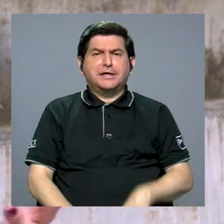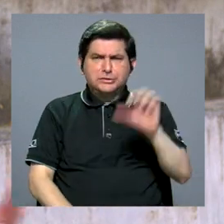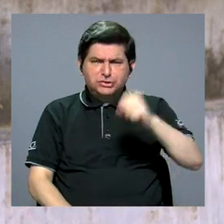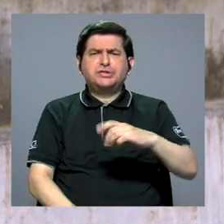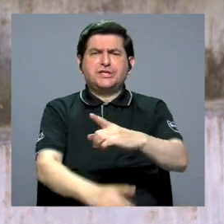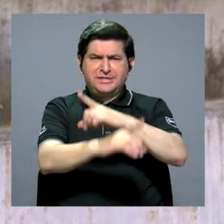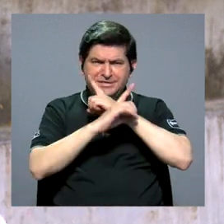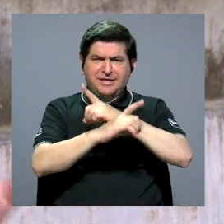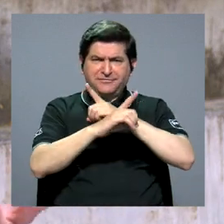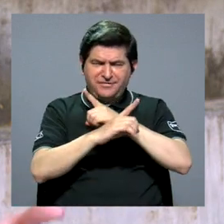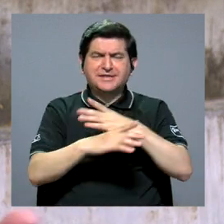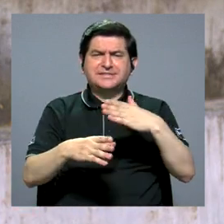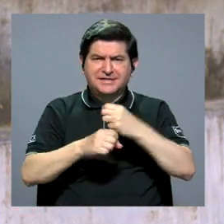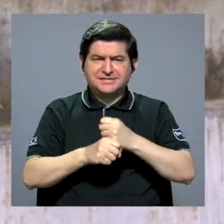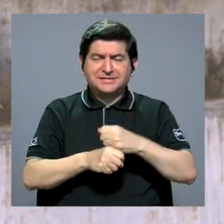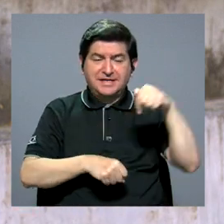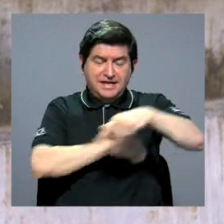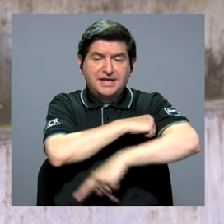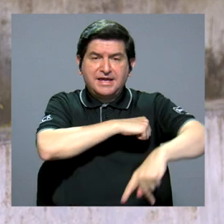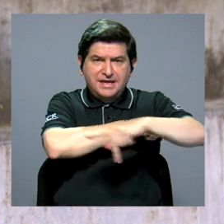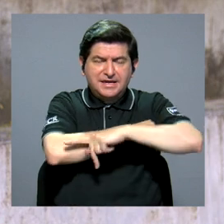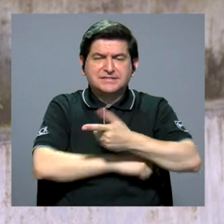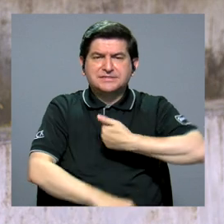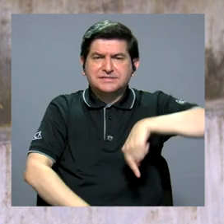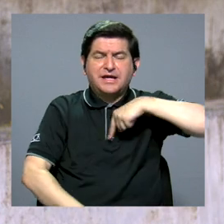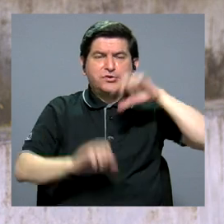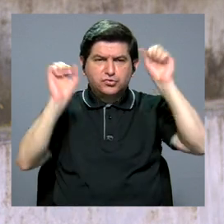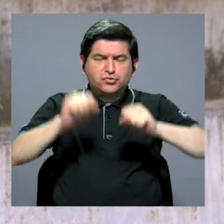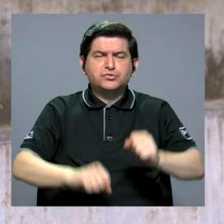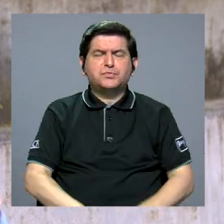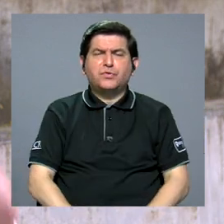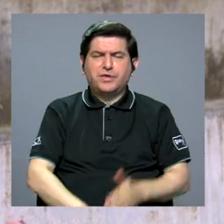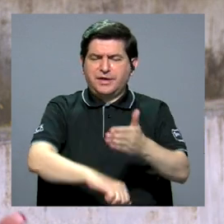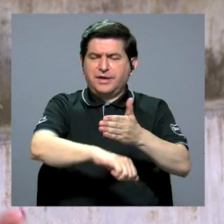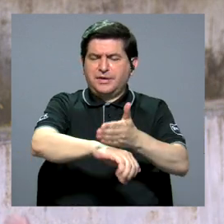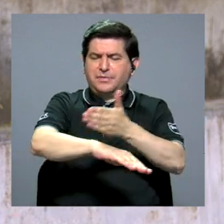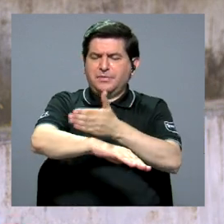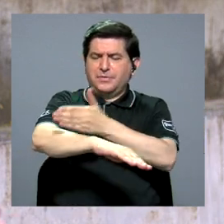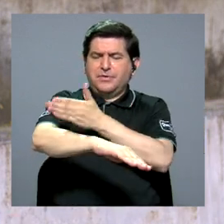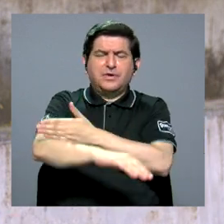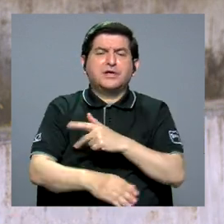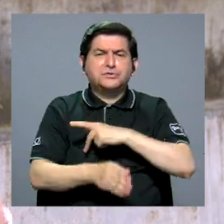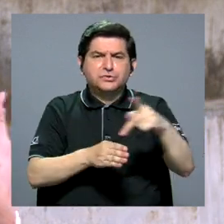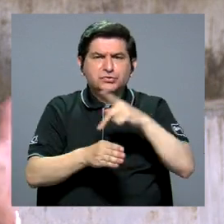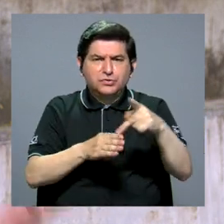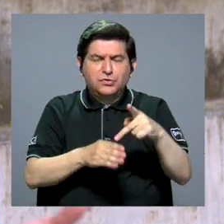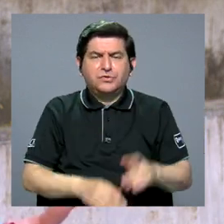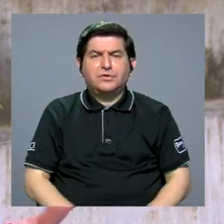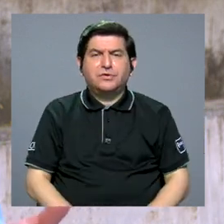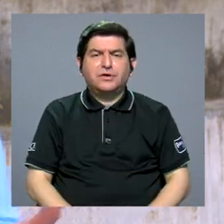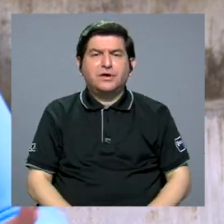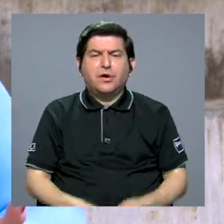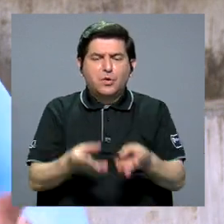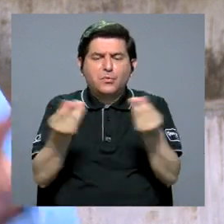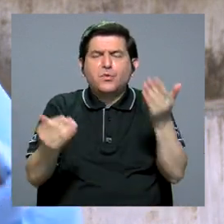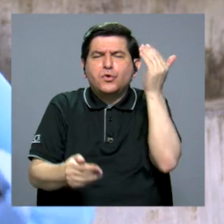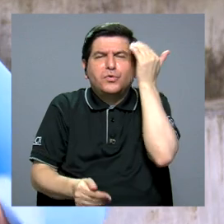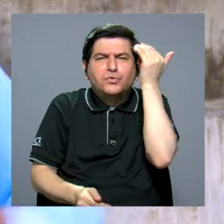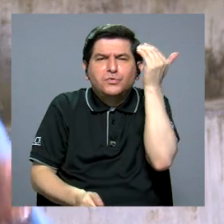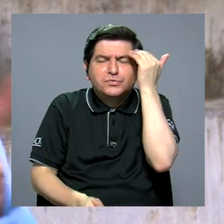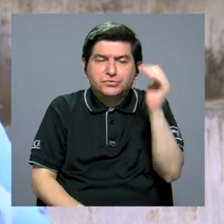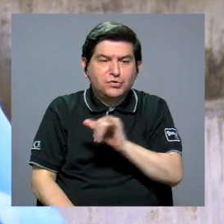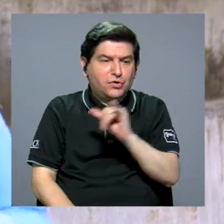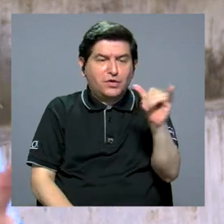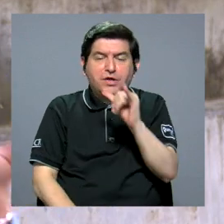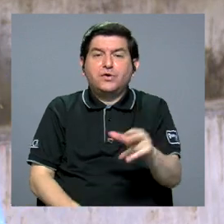defenderlo porque en este país eso es lo que nos puede hacer grandes, nuestros profesionales, la generación del conocimiento que